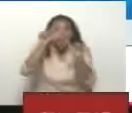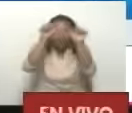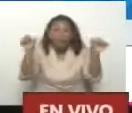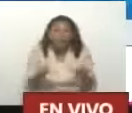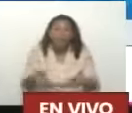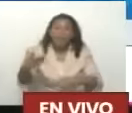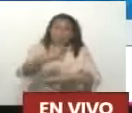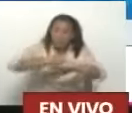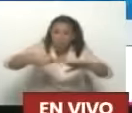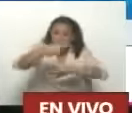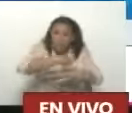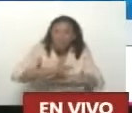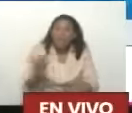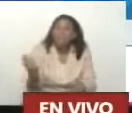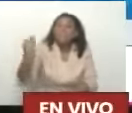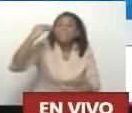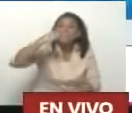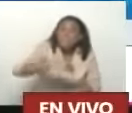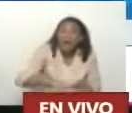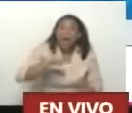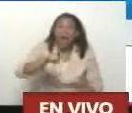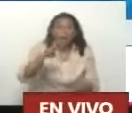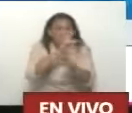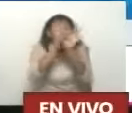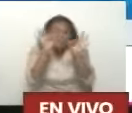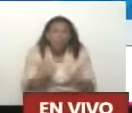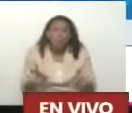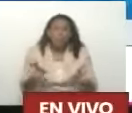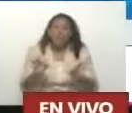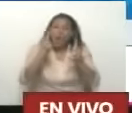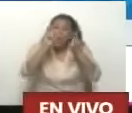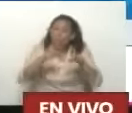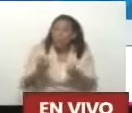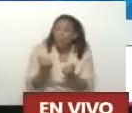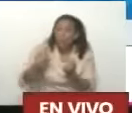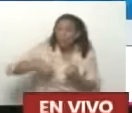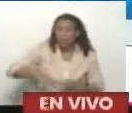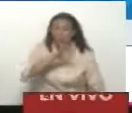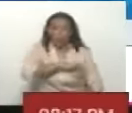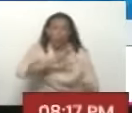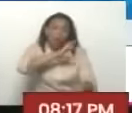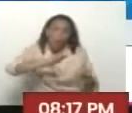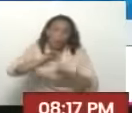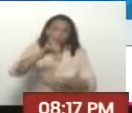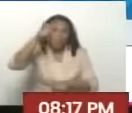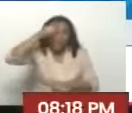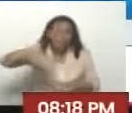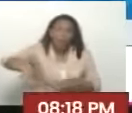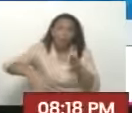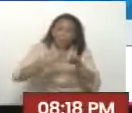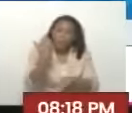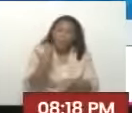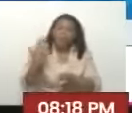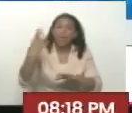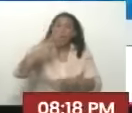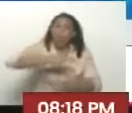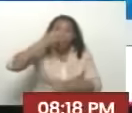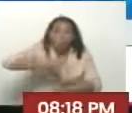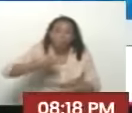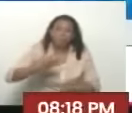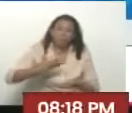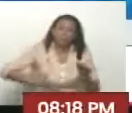gobierno Y más aún Como expresión De la vida económica Social y cultural Del modelo De sociedad Original